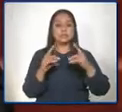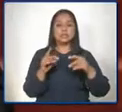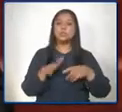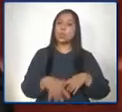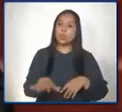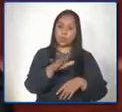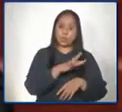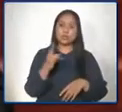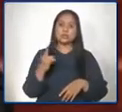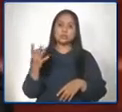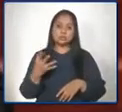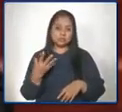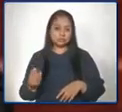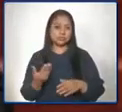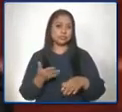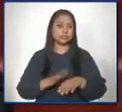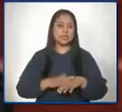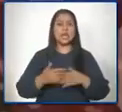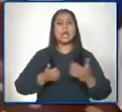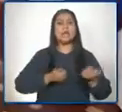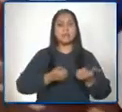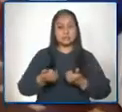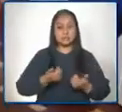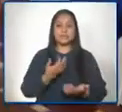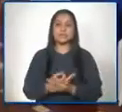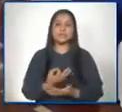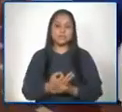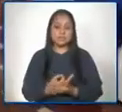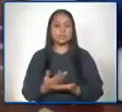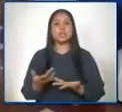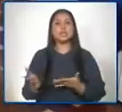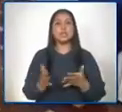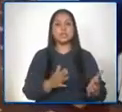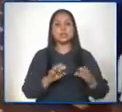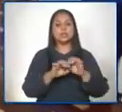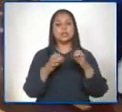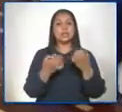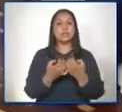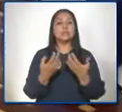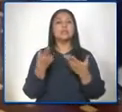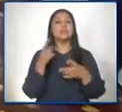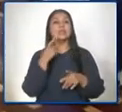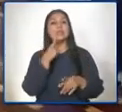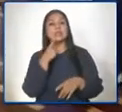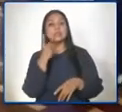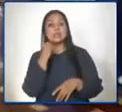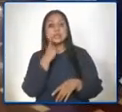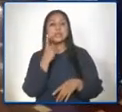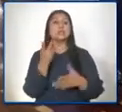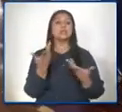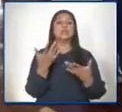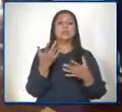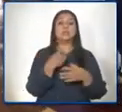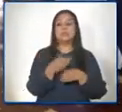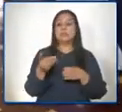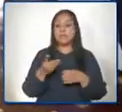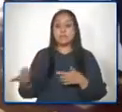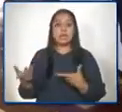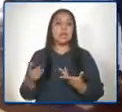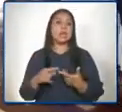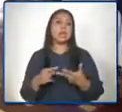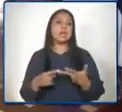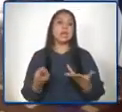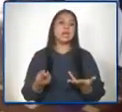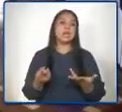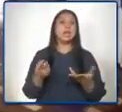sustantivas, principalmente las administrativas financieras, los equipos de las direcciones departamentales, los